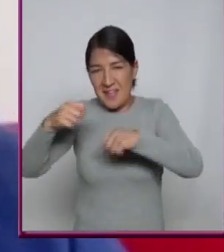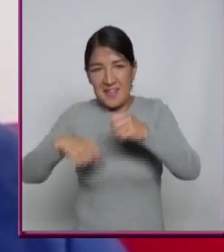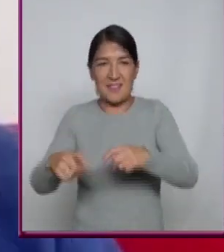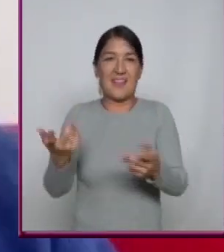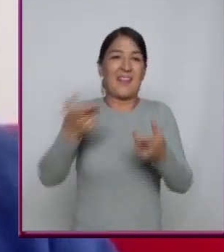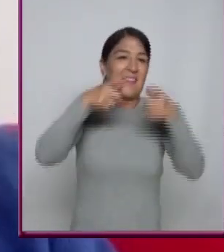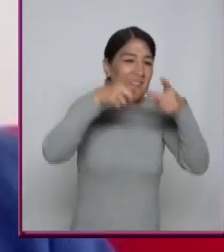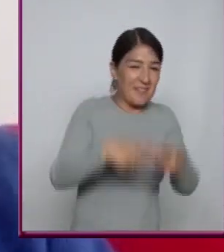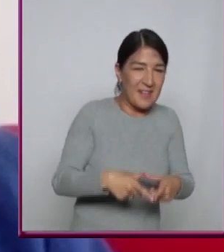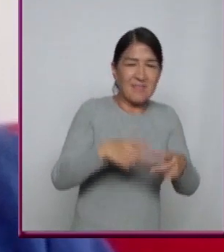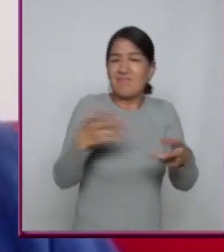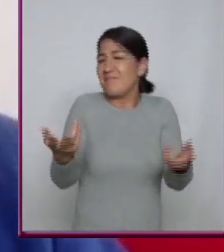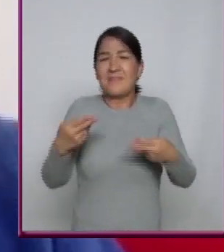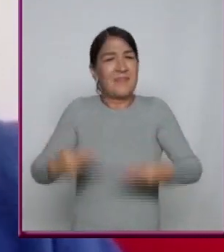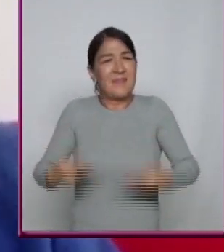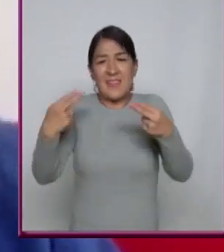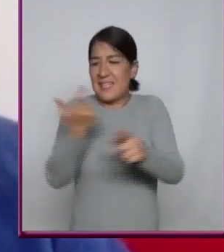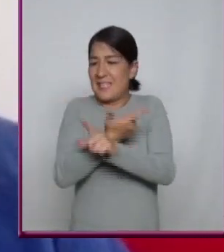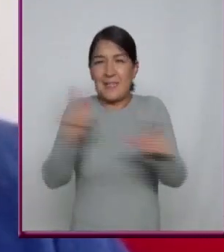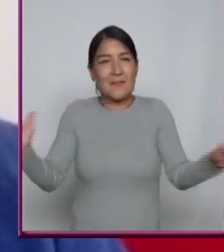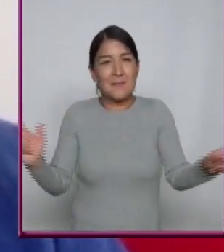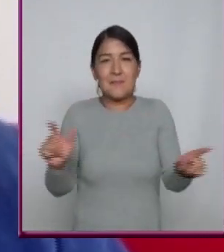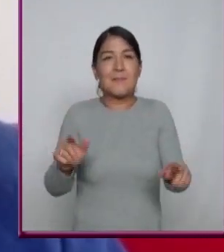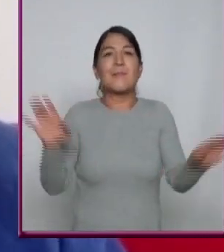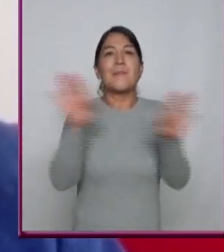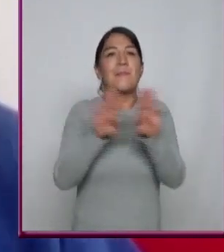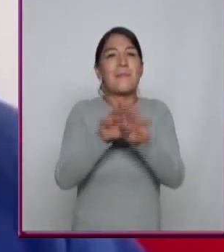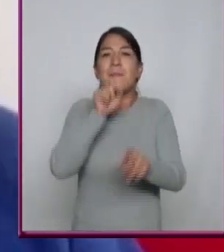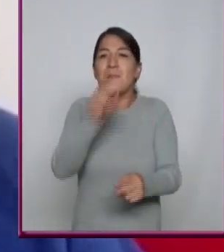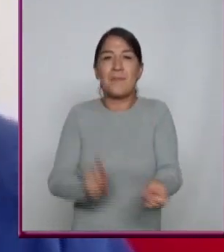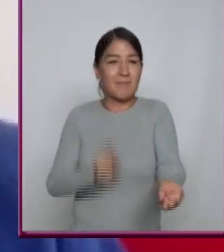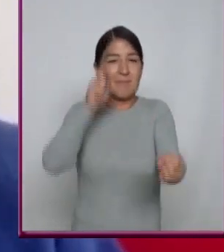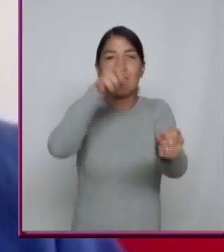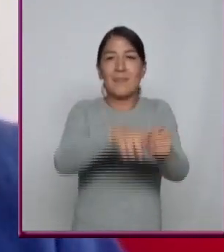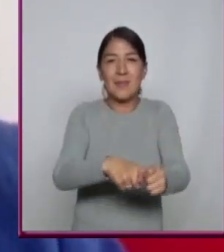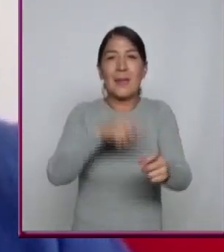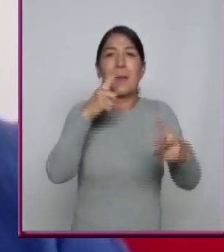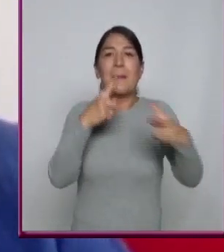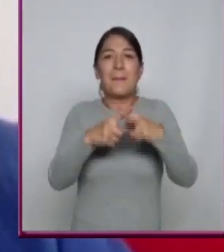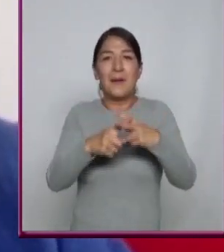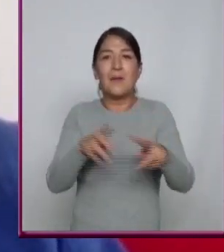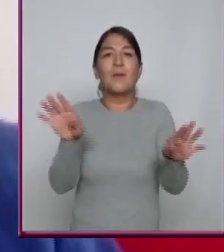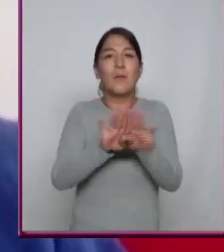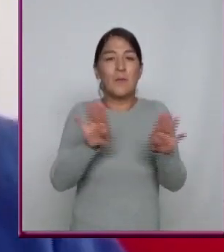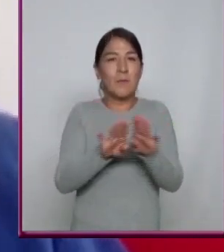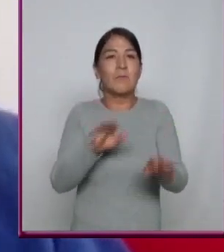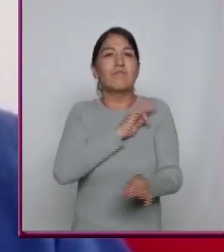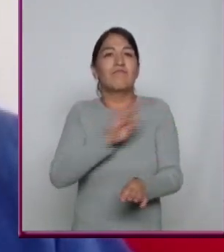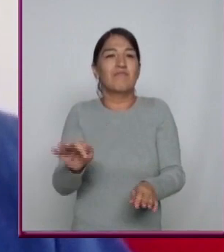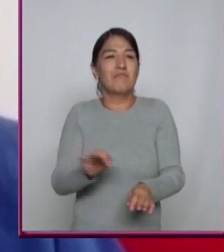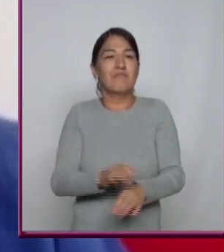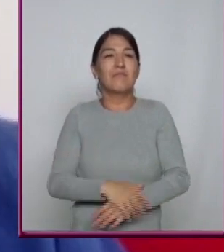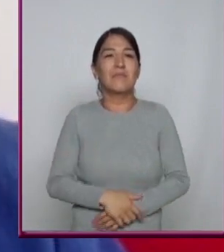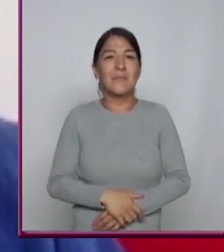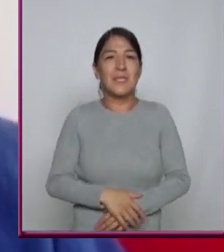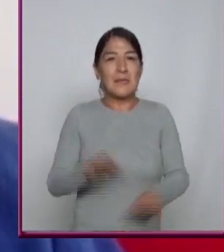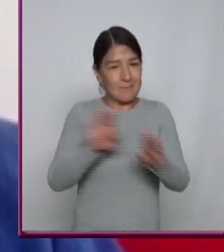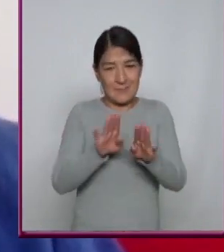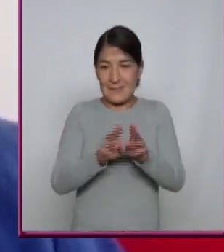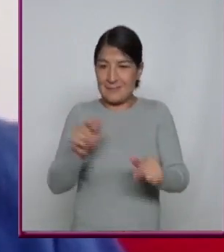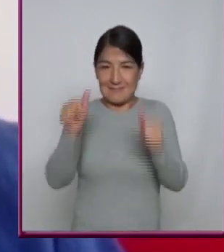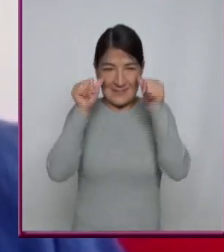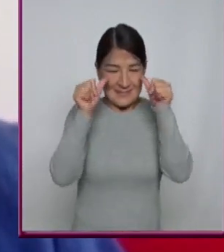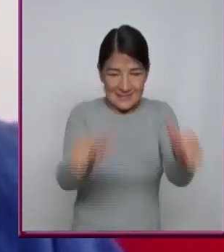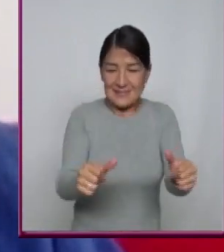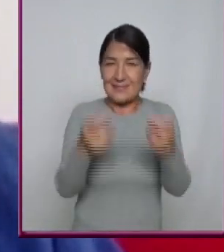Cualquier Negocio Pues va a ir Íntimamente Legado Con las matemáticas Y tienes que Ponerte ahí Muy Pues muy pila ¿No?